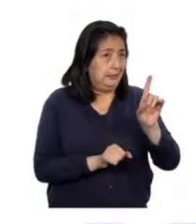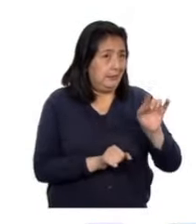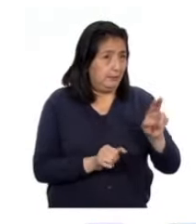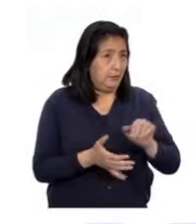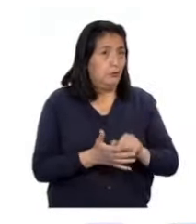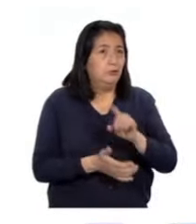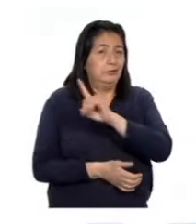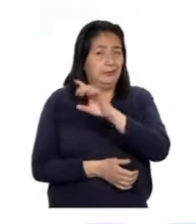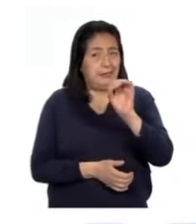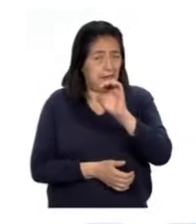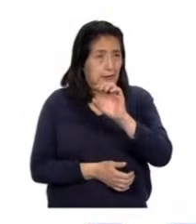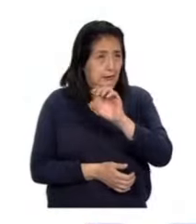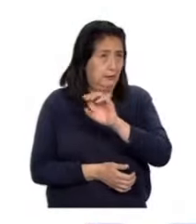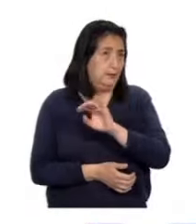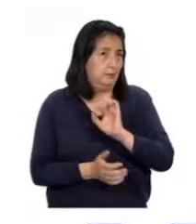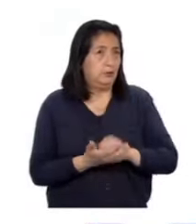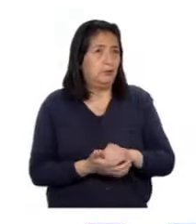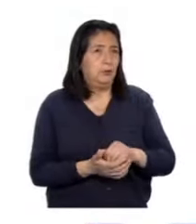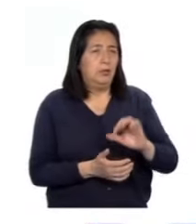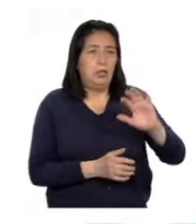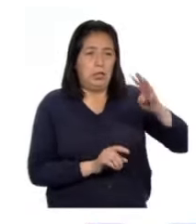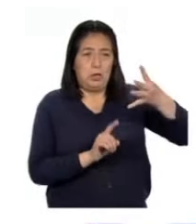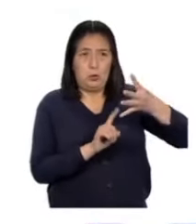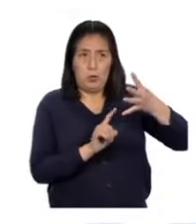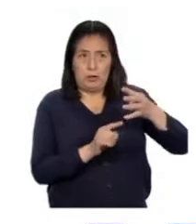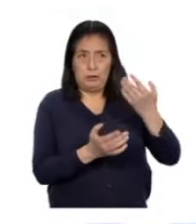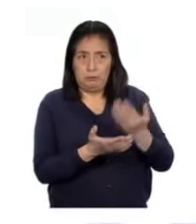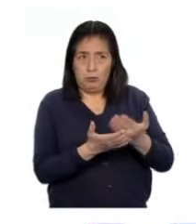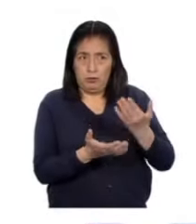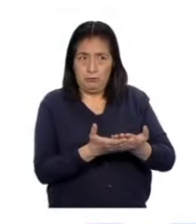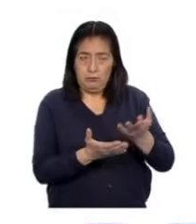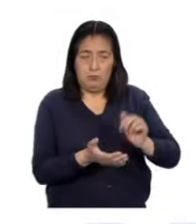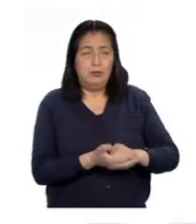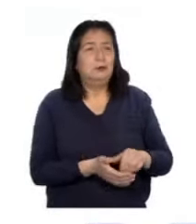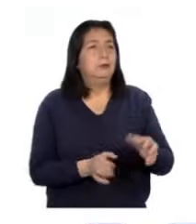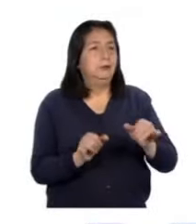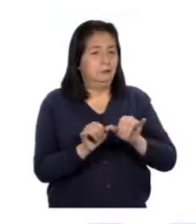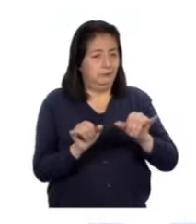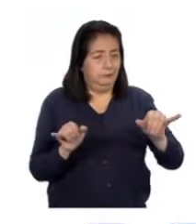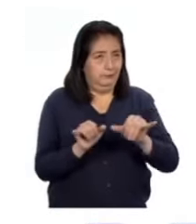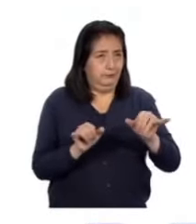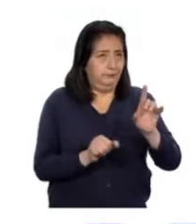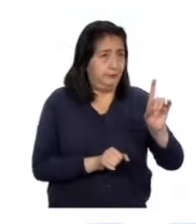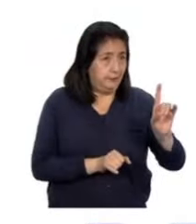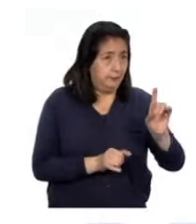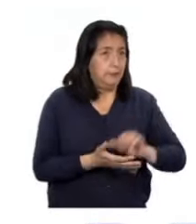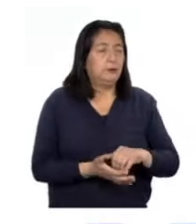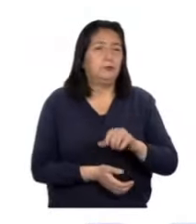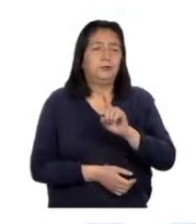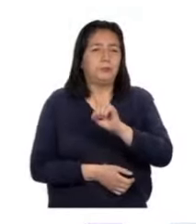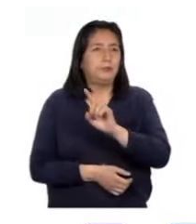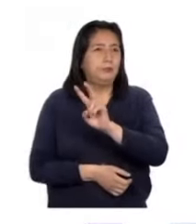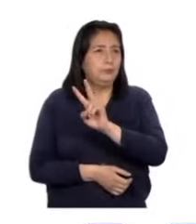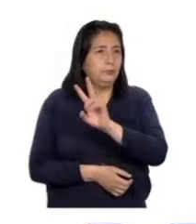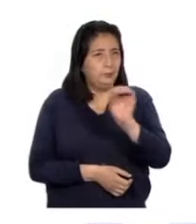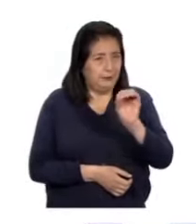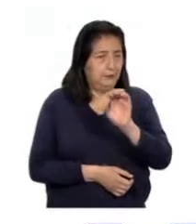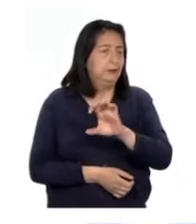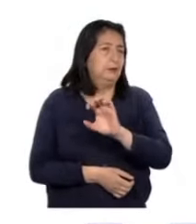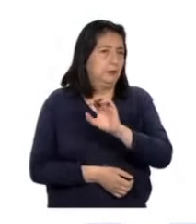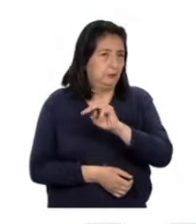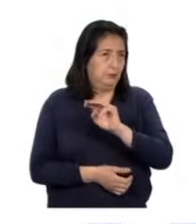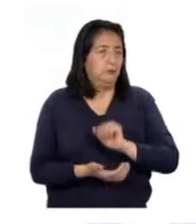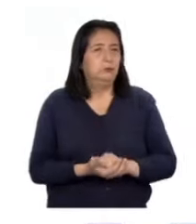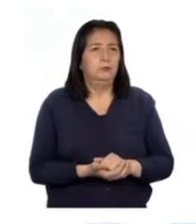centímetros. El cuarto intento, sería 120 centímetros el diámetro.